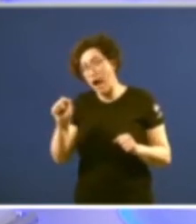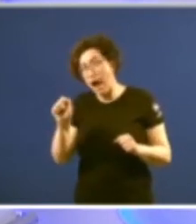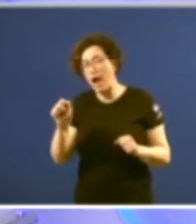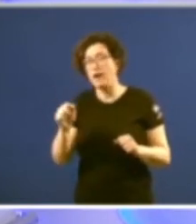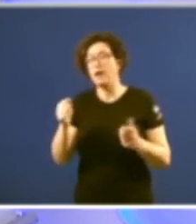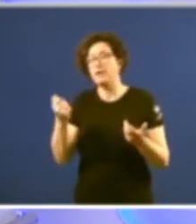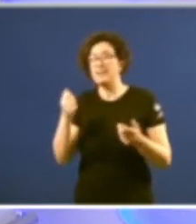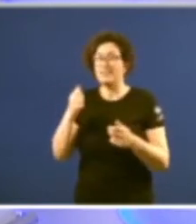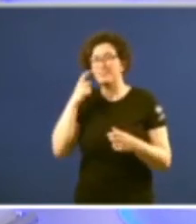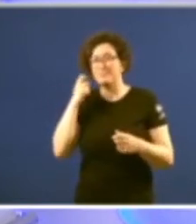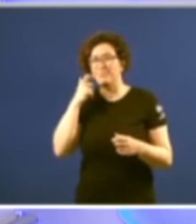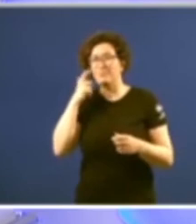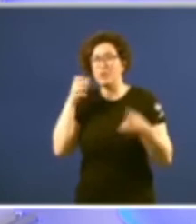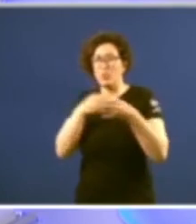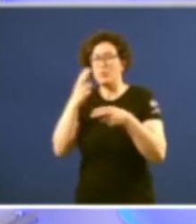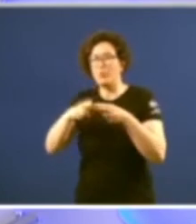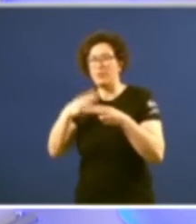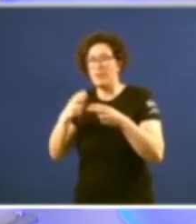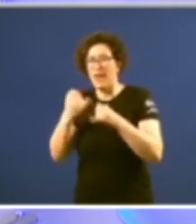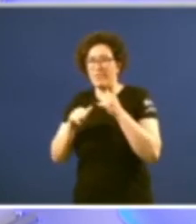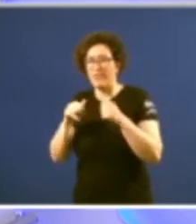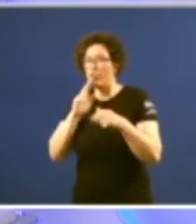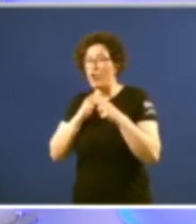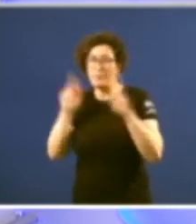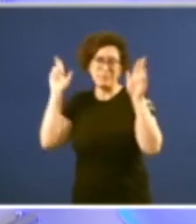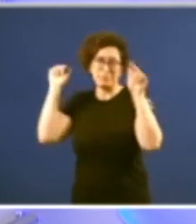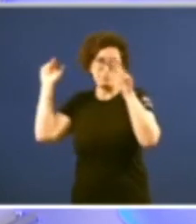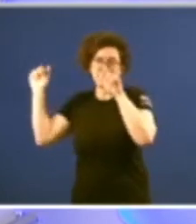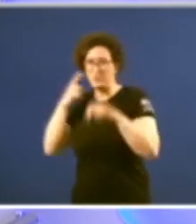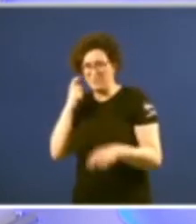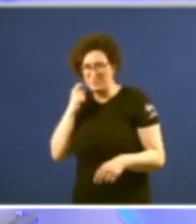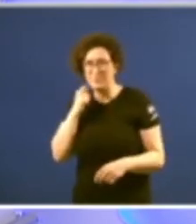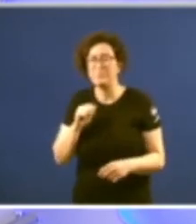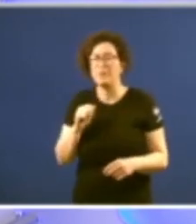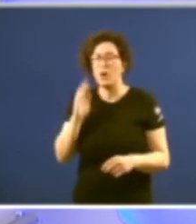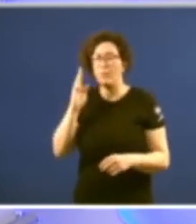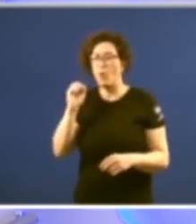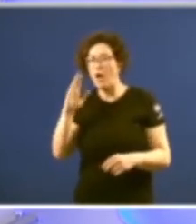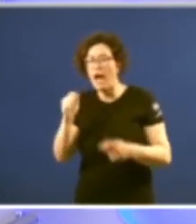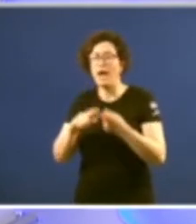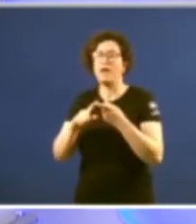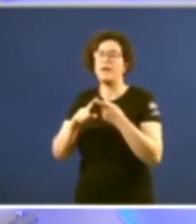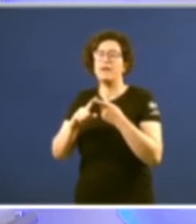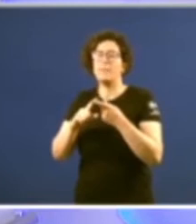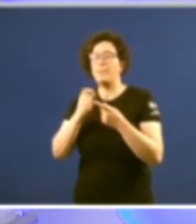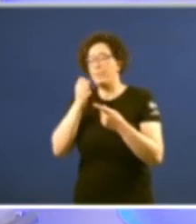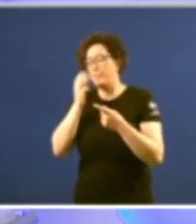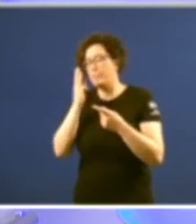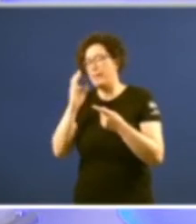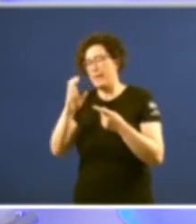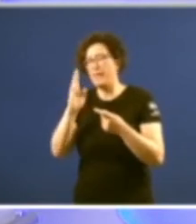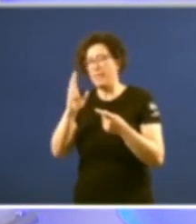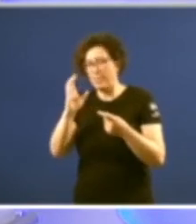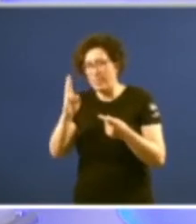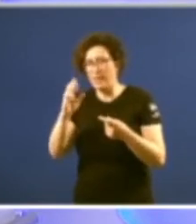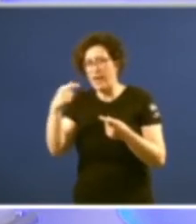tampouco a feitos hai dos partidos políticos que entrecomillábamos todas as siglas el poga pega y pcega protestan por el